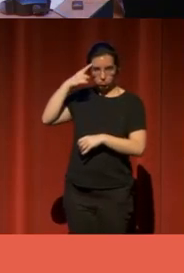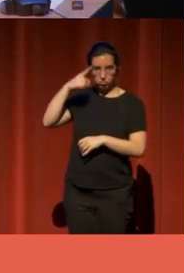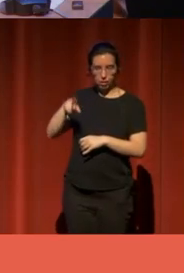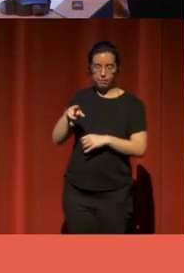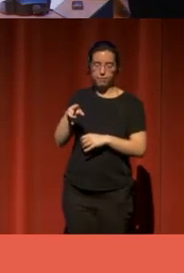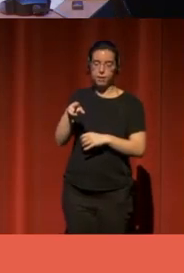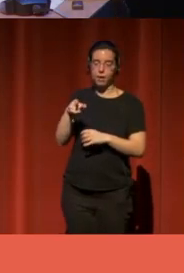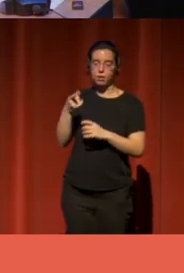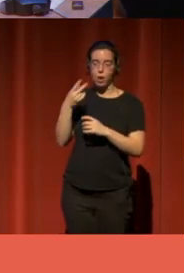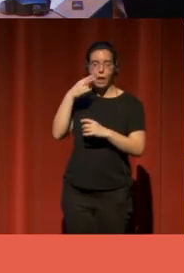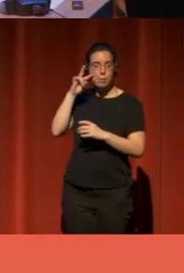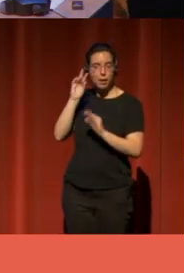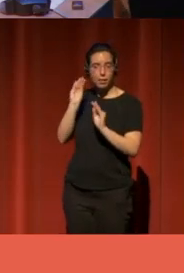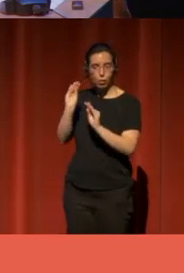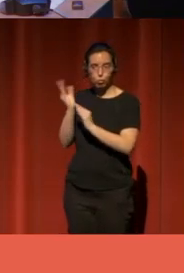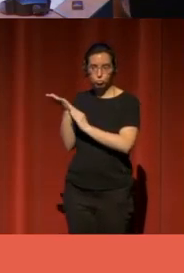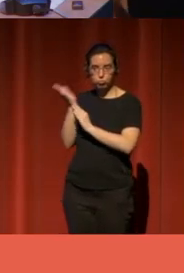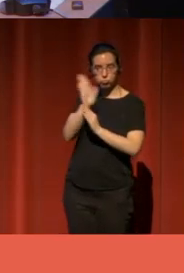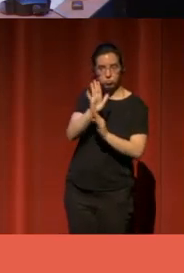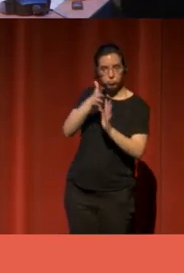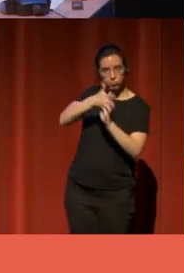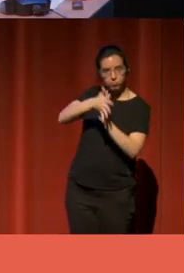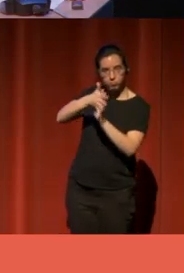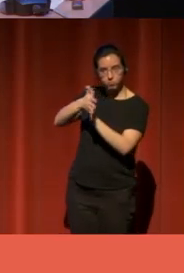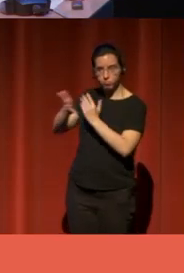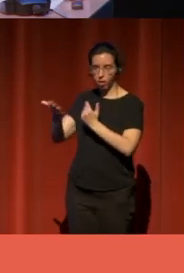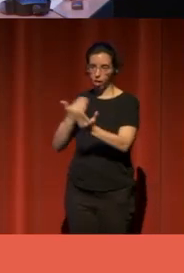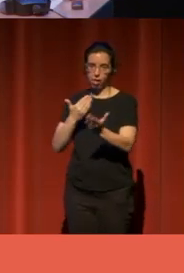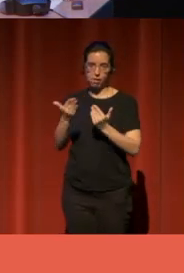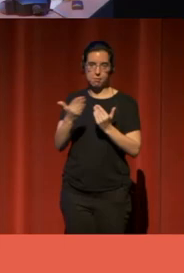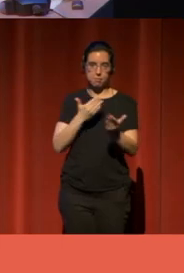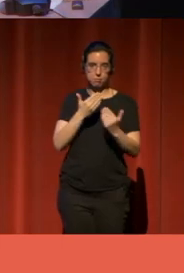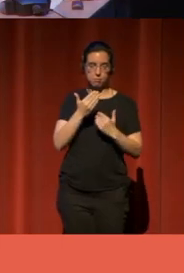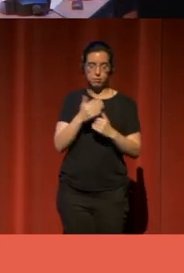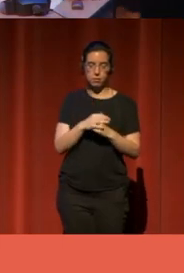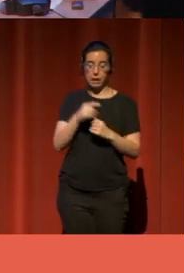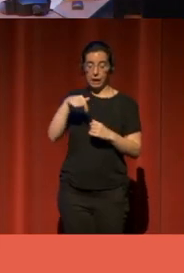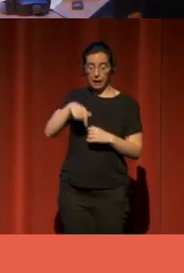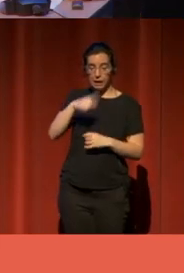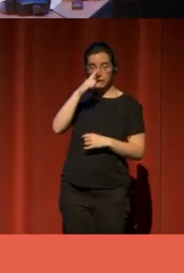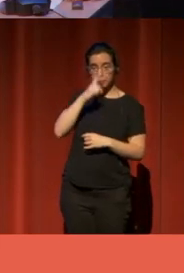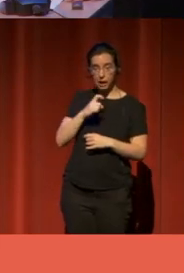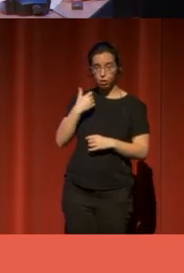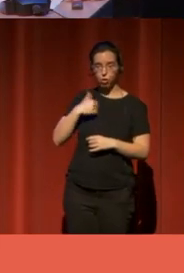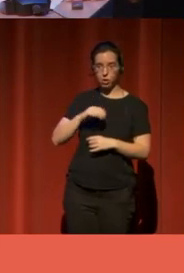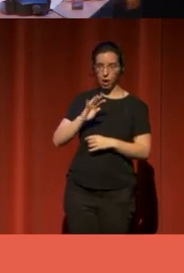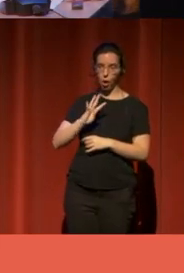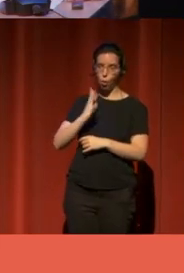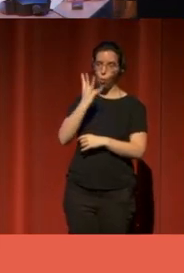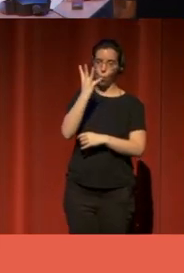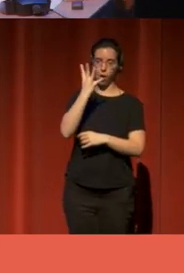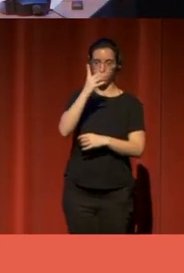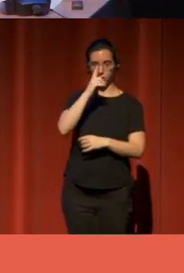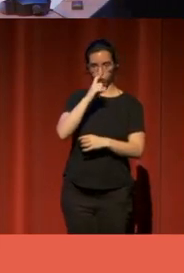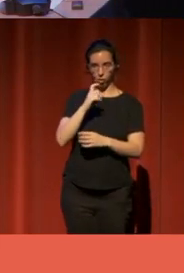muestran su experiencia, hablan con los participantes, etc. Este año estamos en la cuarta edición de